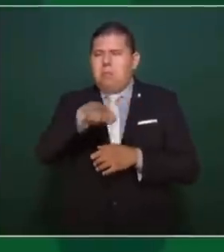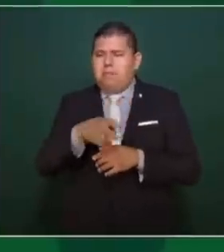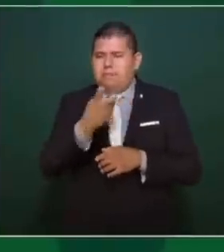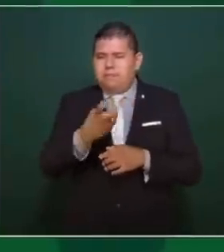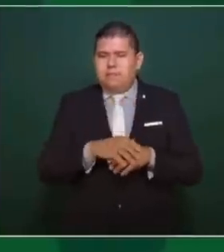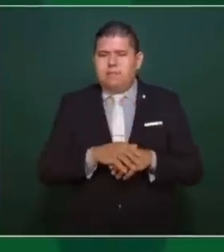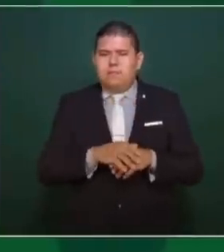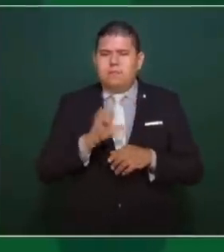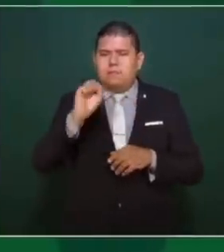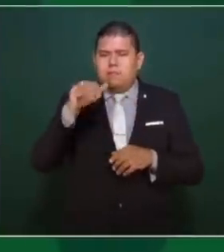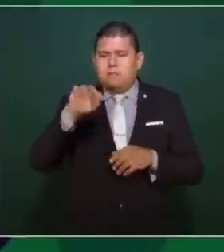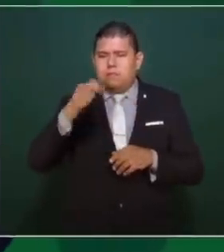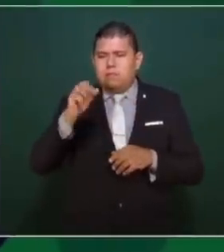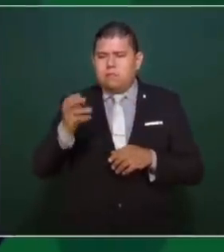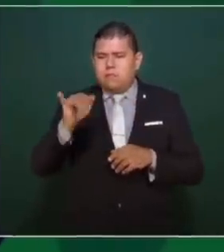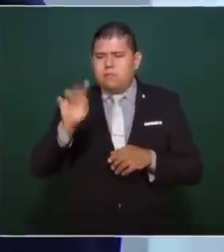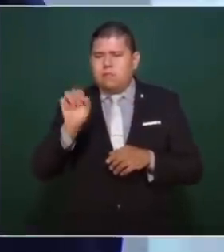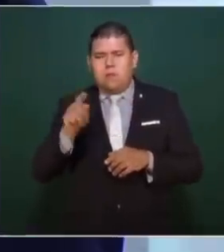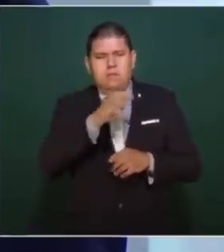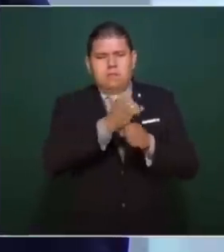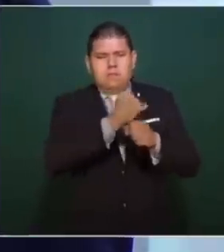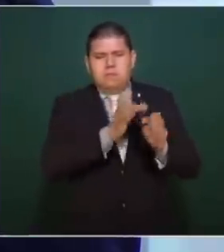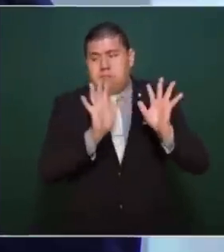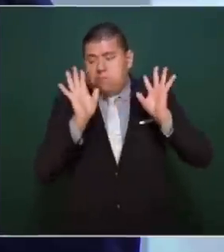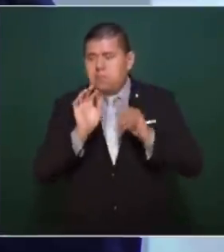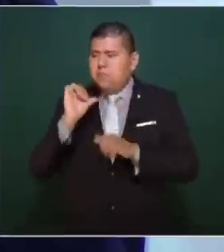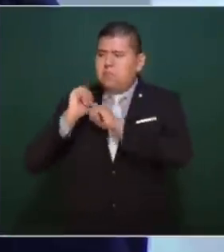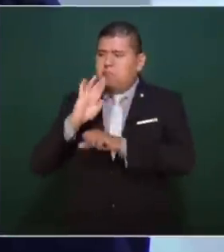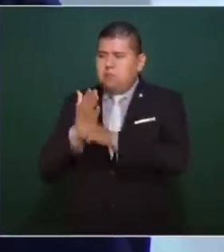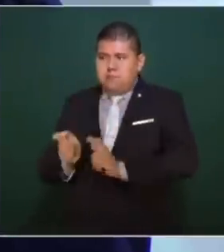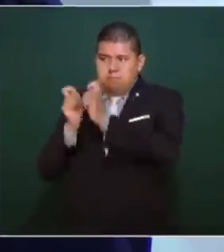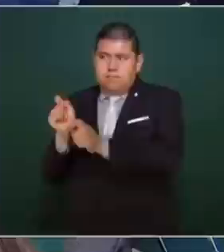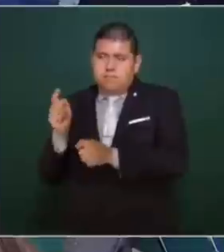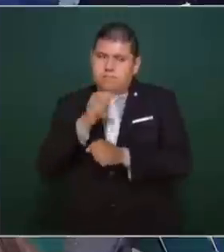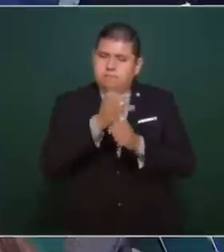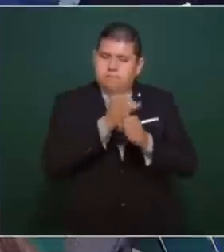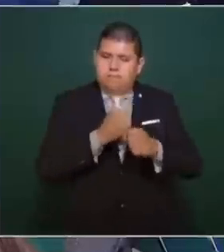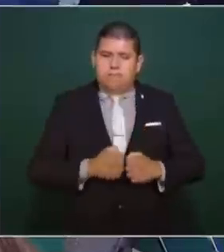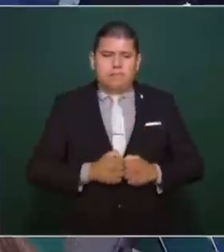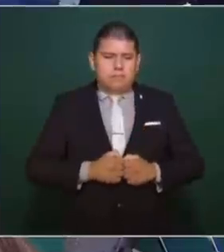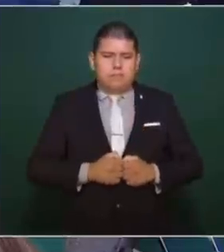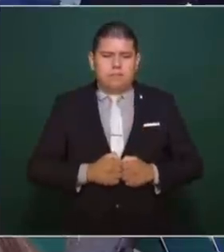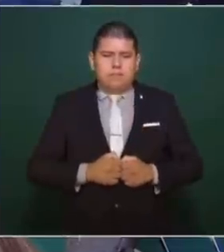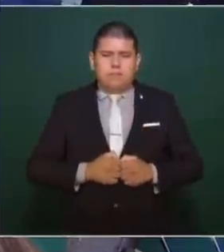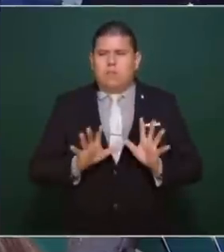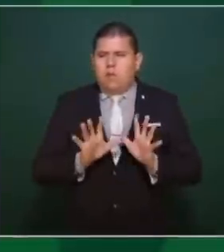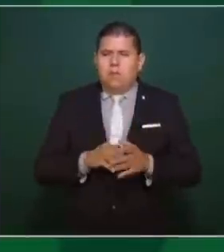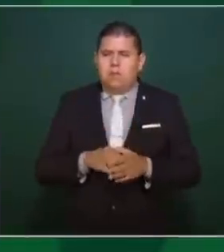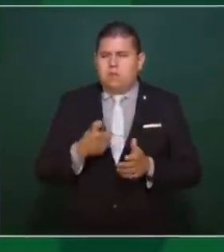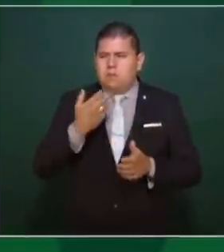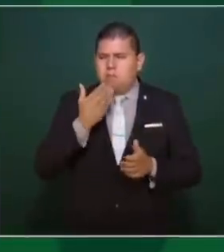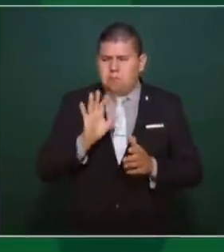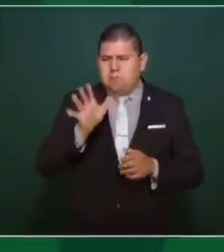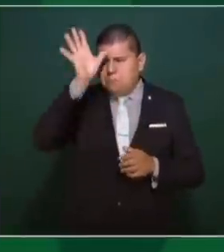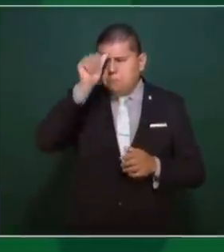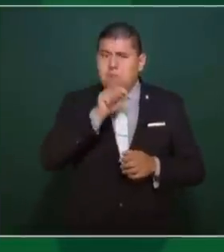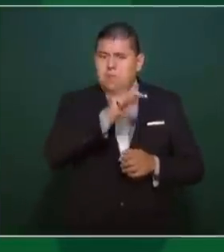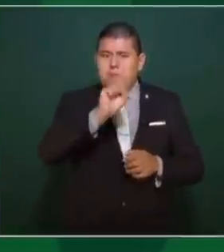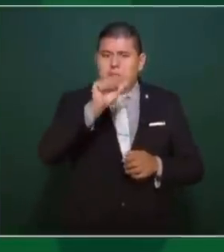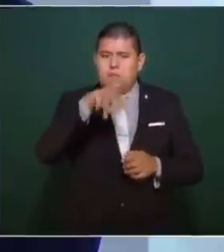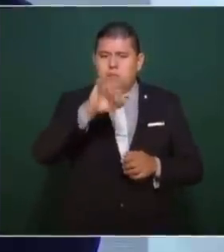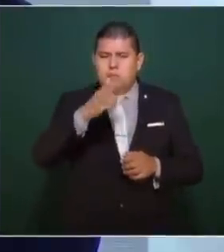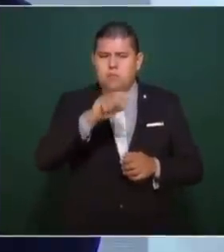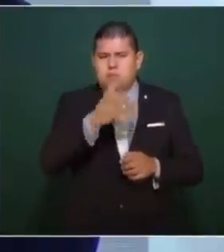Entonces, eso es lo de Santiago, que lo investigue si le corresponde. No, pero estaría bien, yo creo que a él